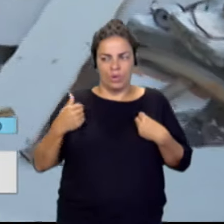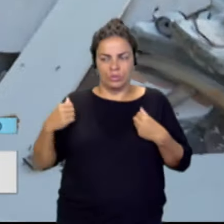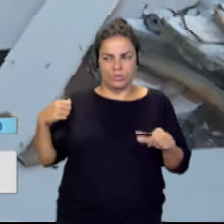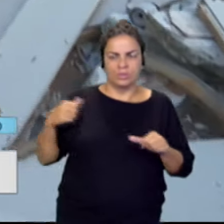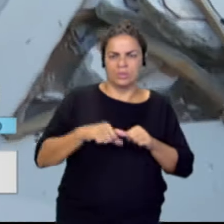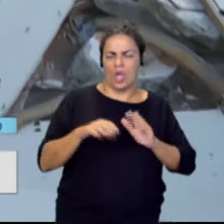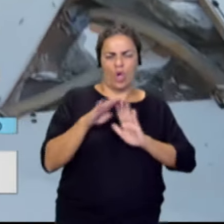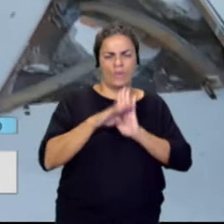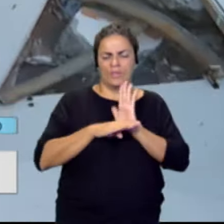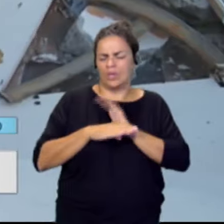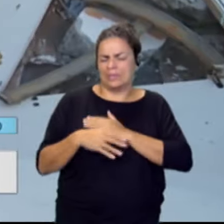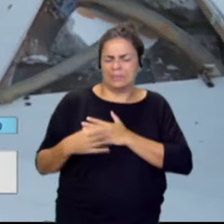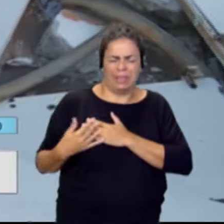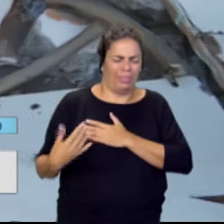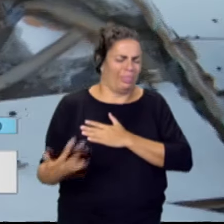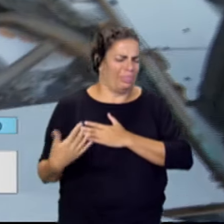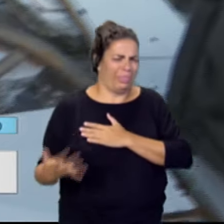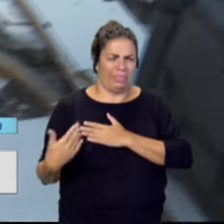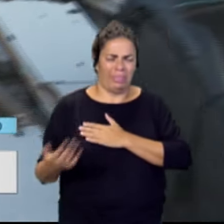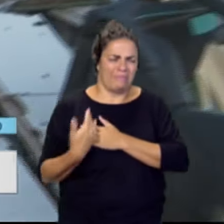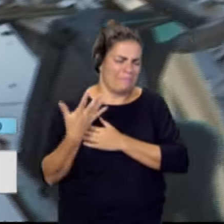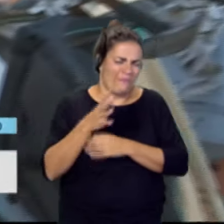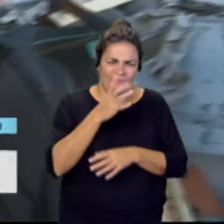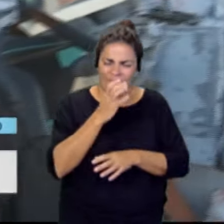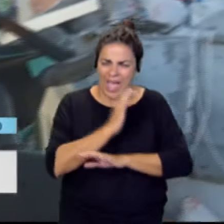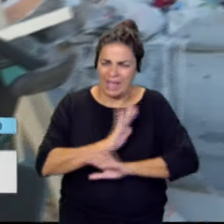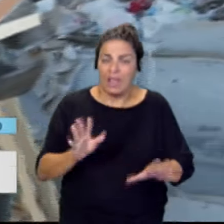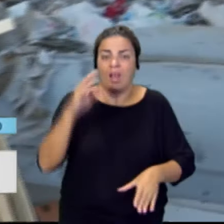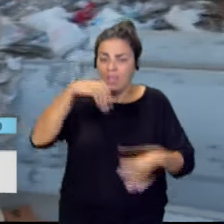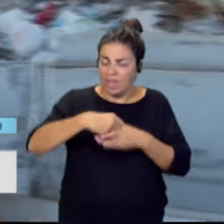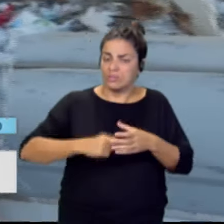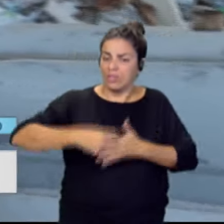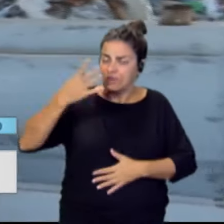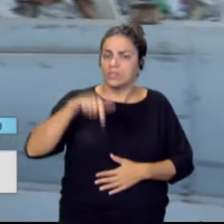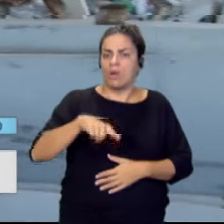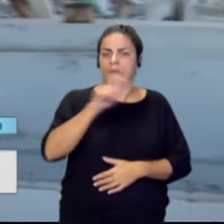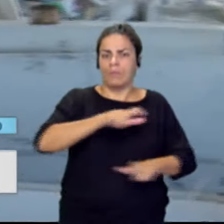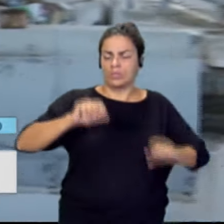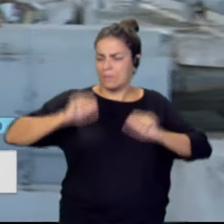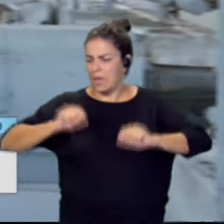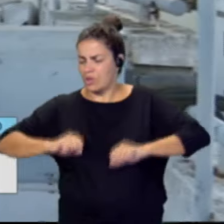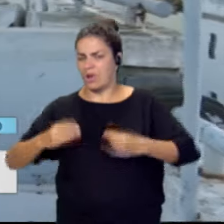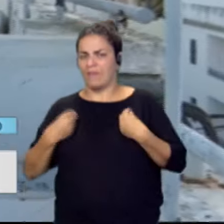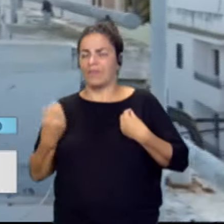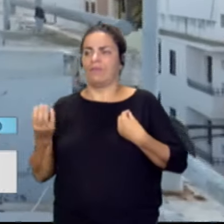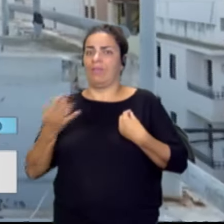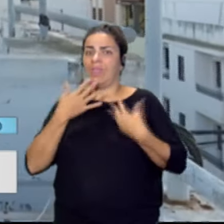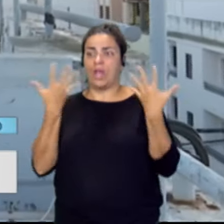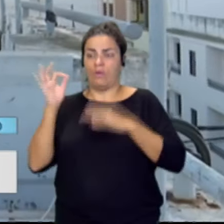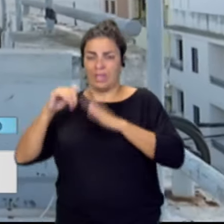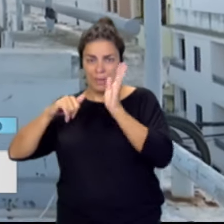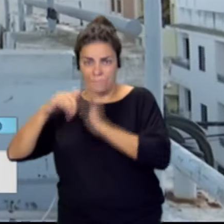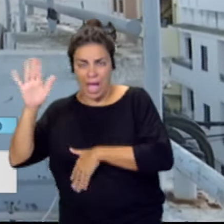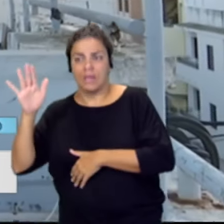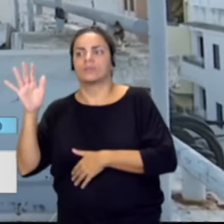infrahumanas donde viven niños, personas mayores que de más de 90 años, muchas se han quedado